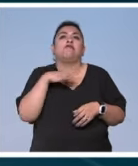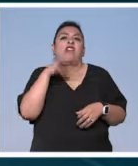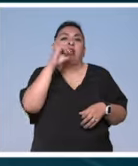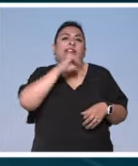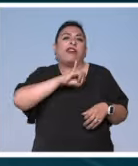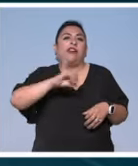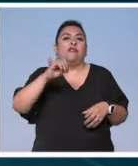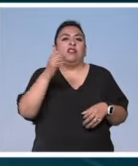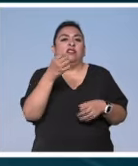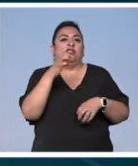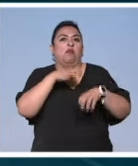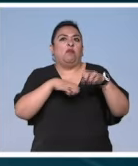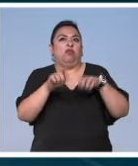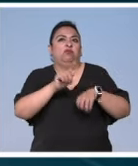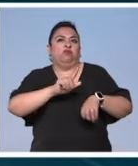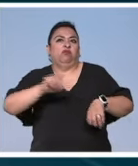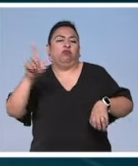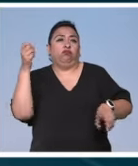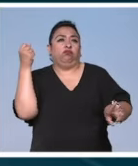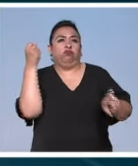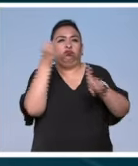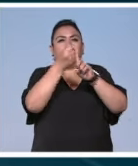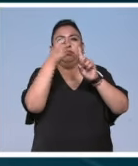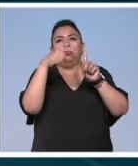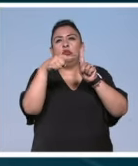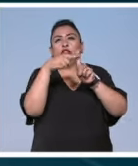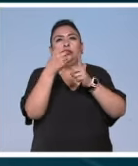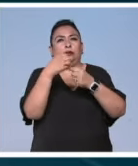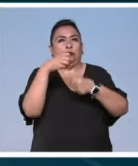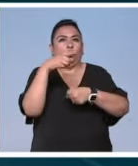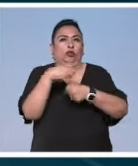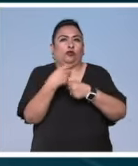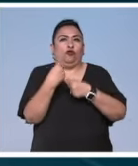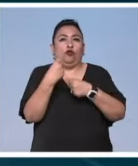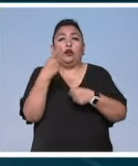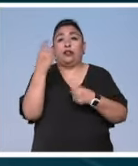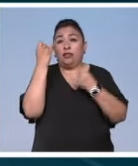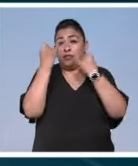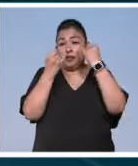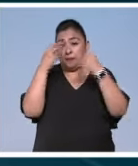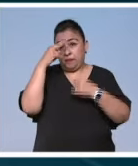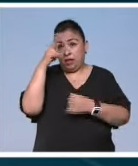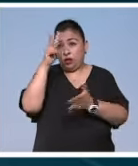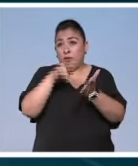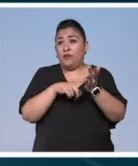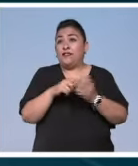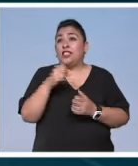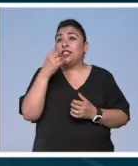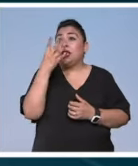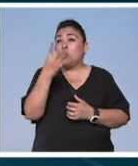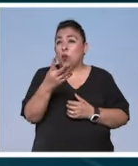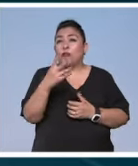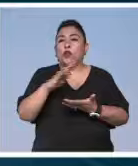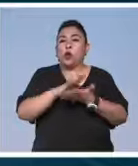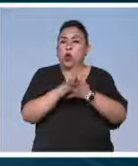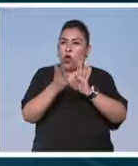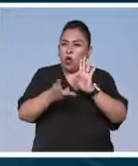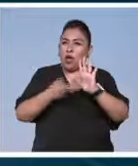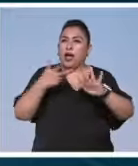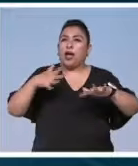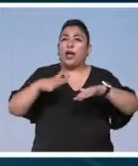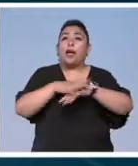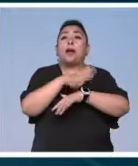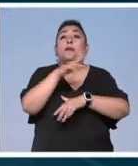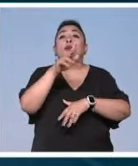que están impactando de manera positiva a la sociedad. Creadores México 2024, Re-Evolución, se